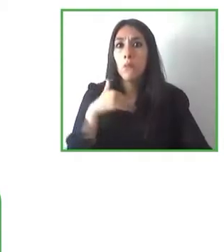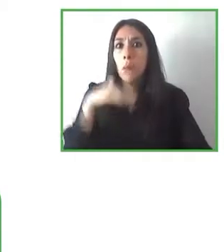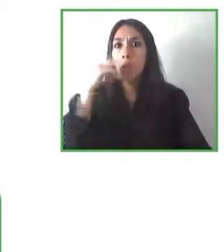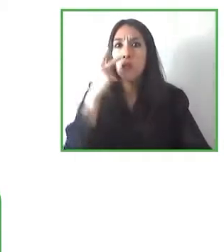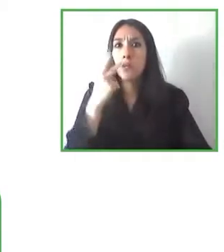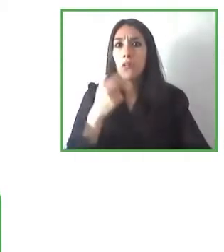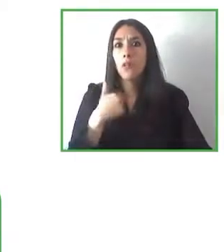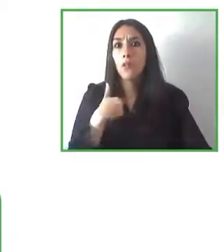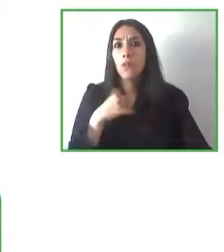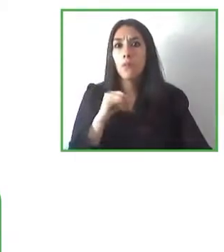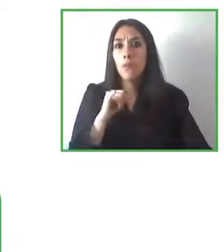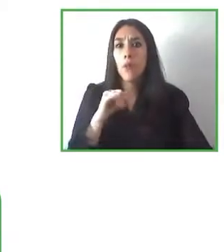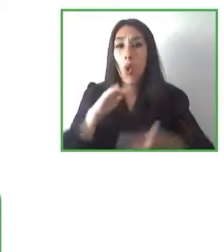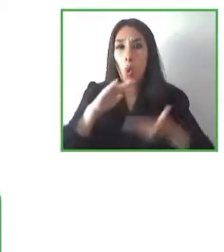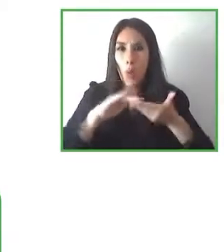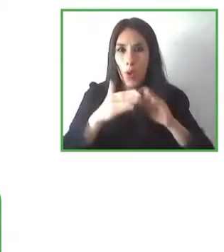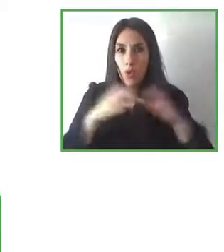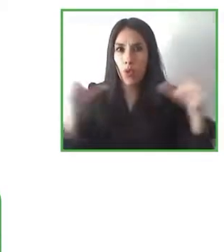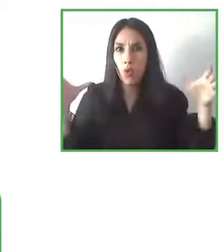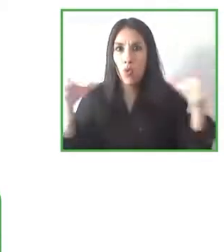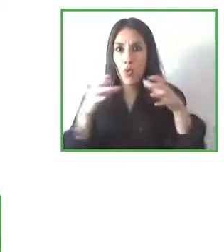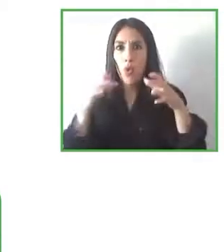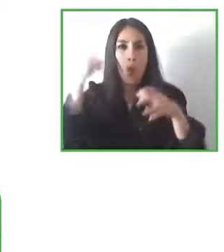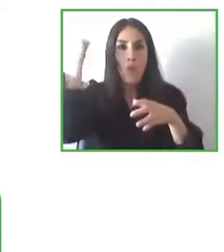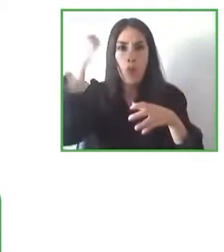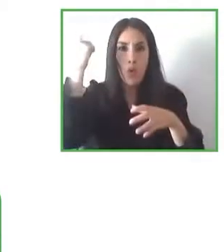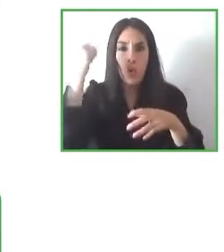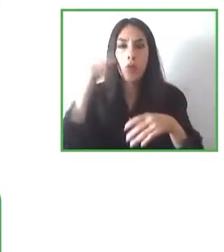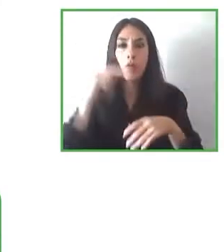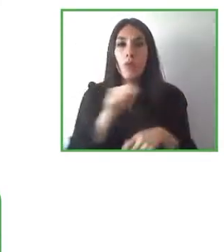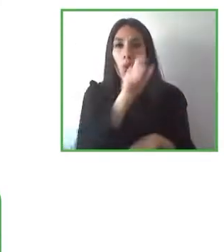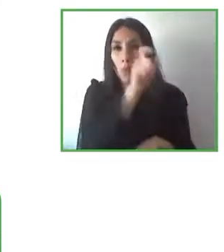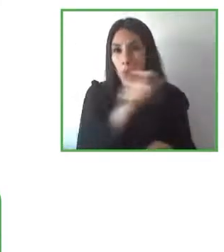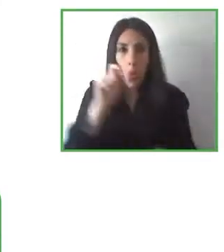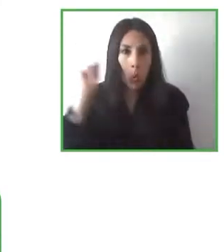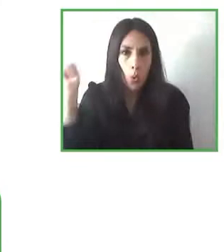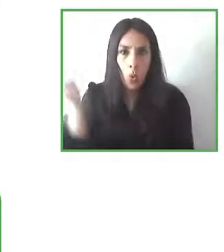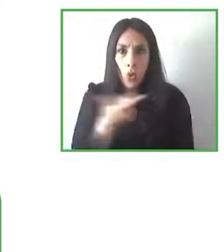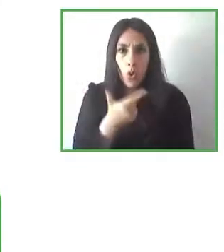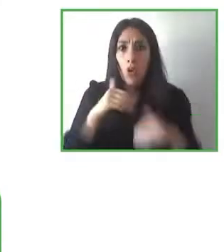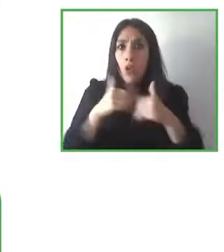humanidad al final ese sería mi llamado a la acción para todos